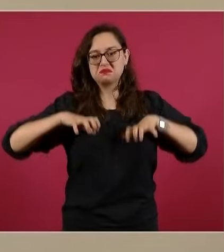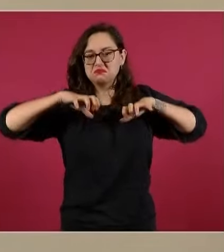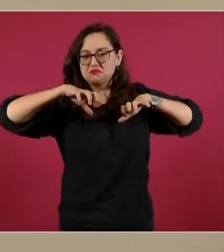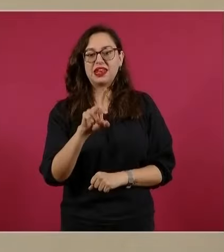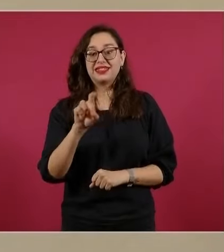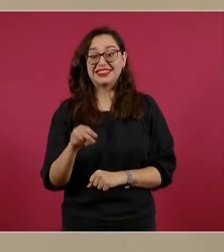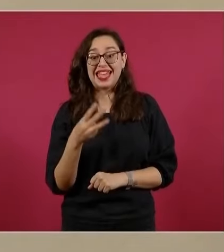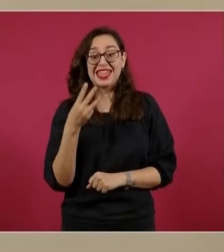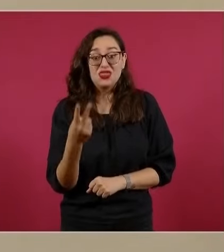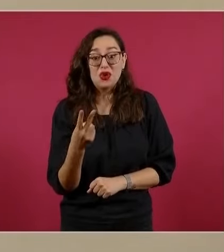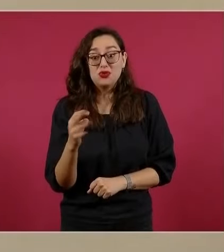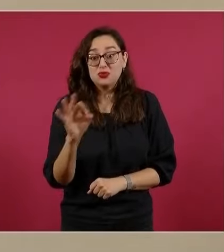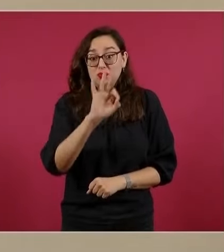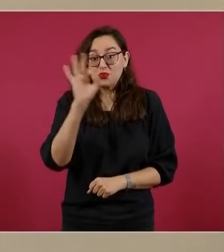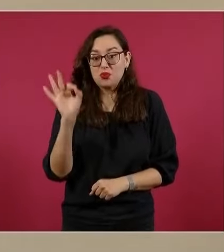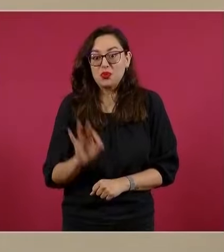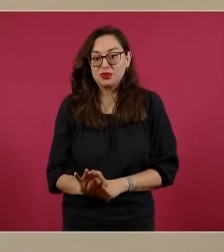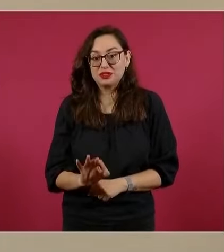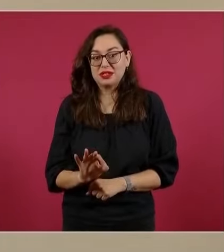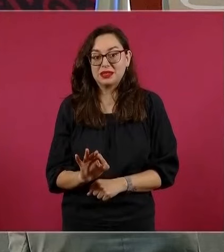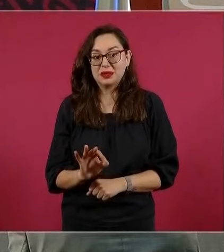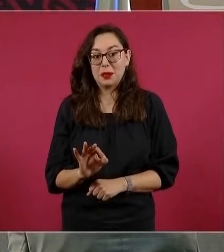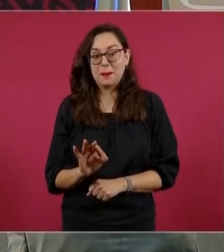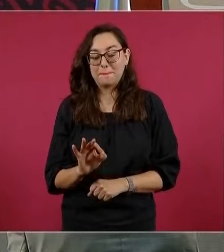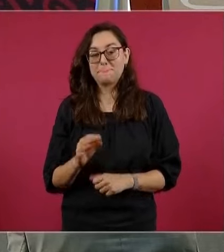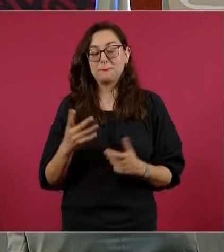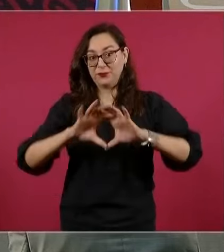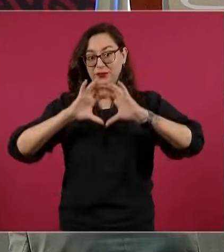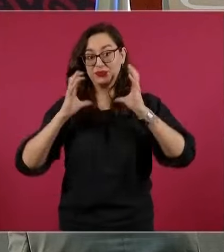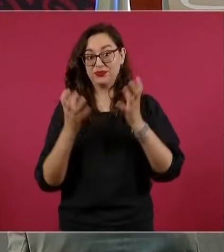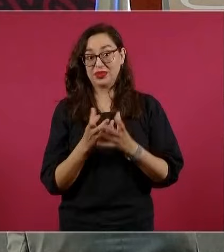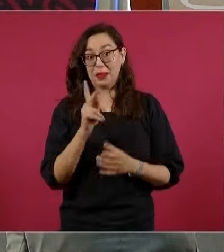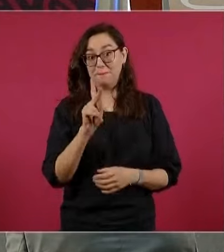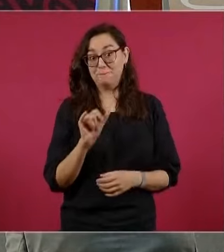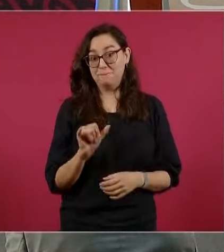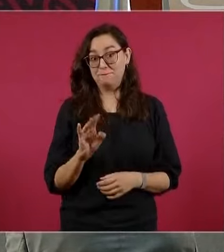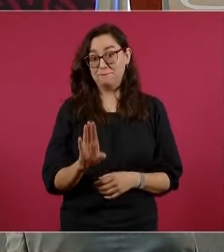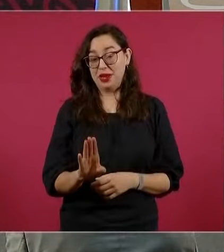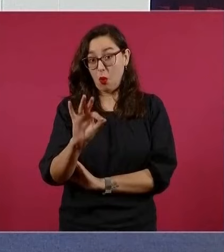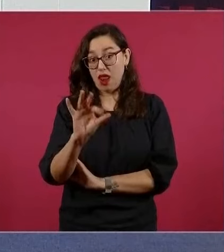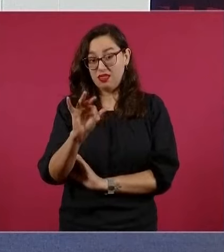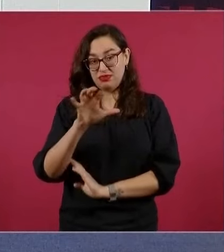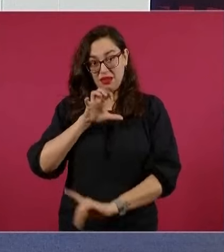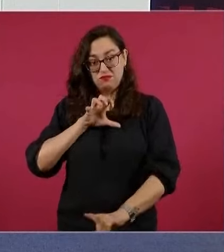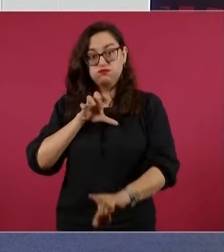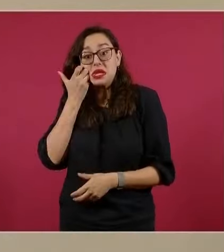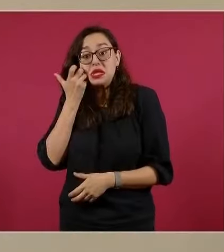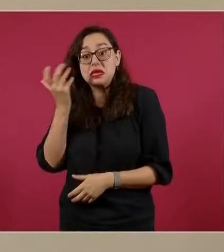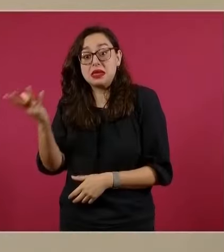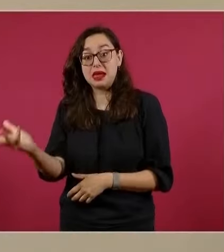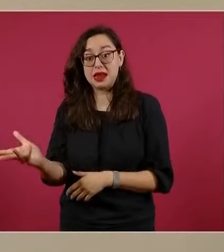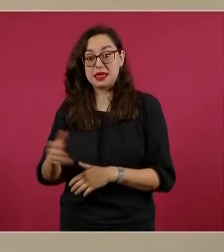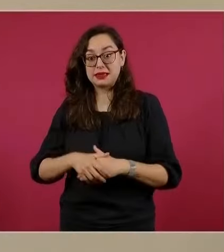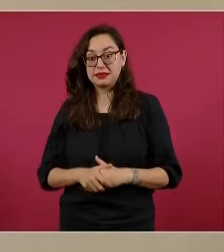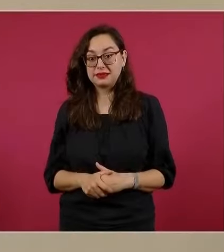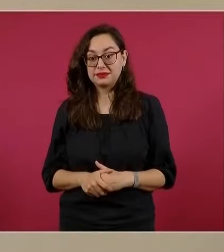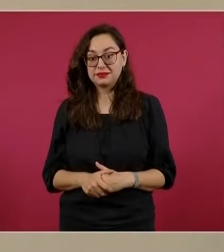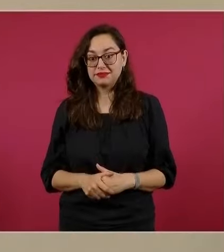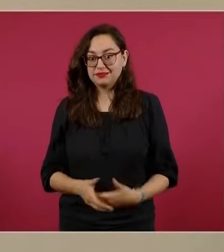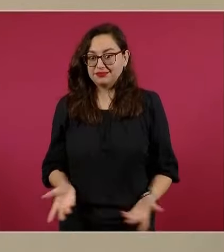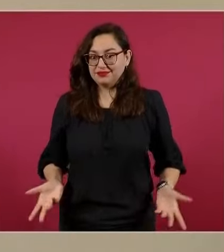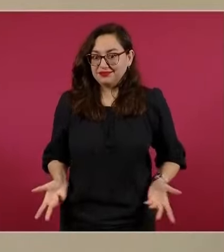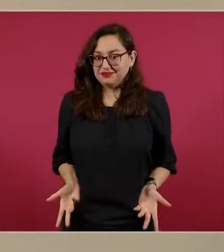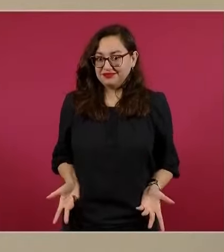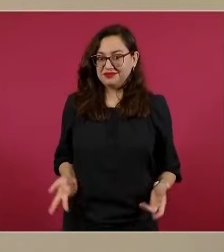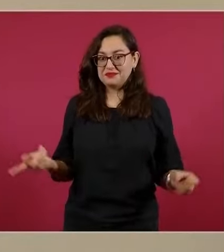por ciento del Producto Interno Bruto Mundial en 2040. Ese es su plan, en contraste si las